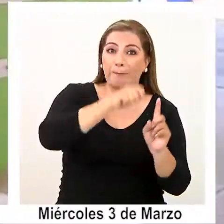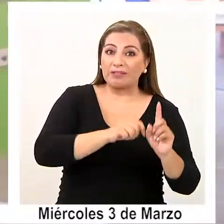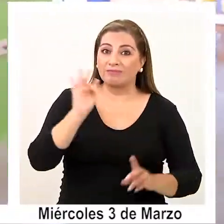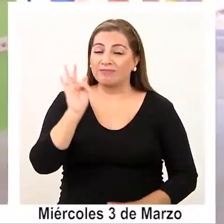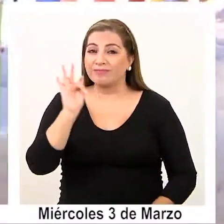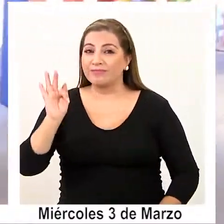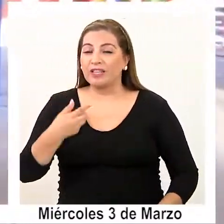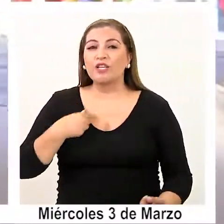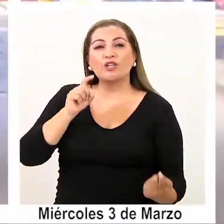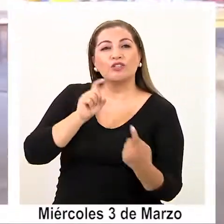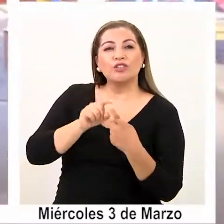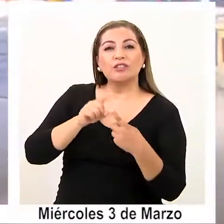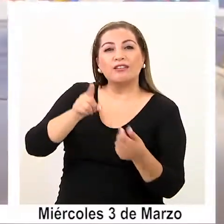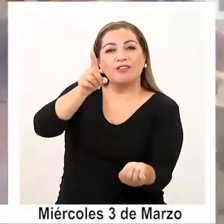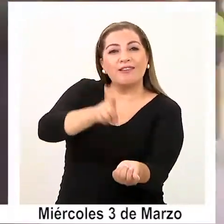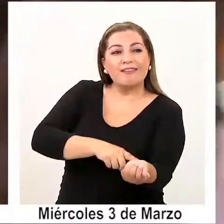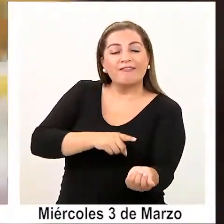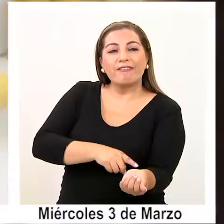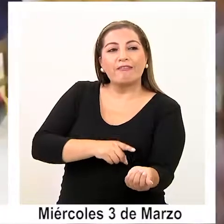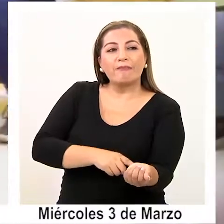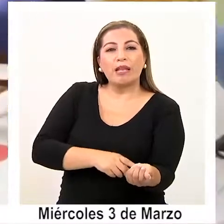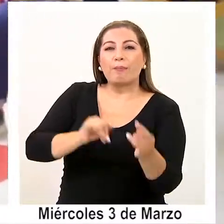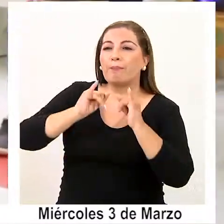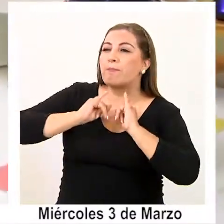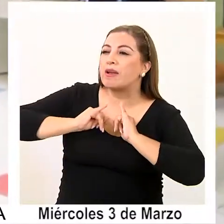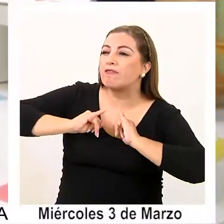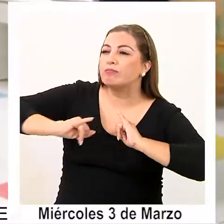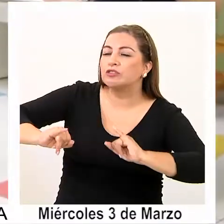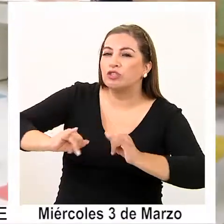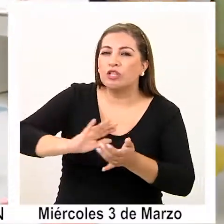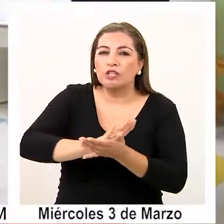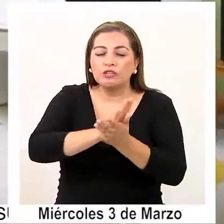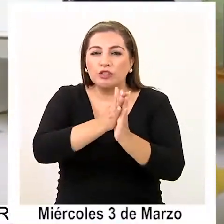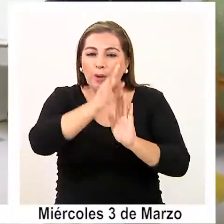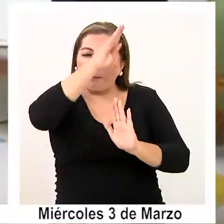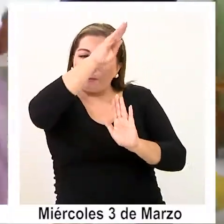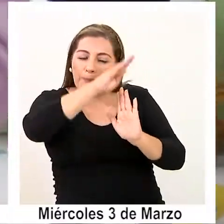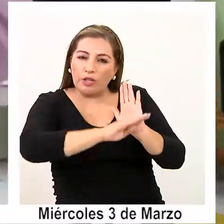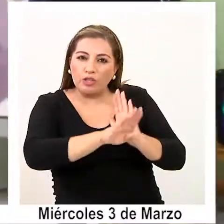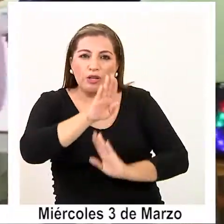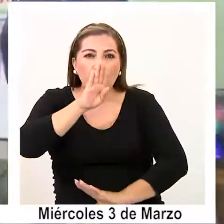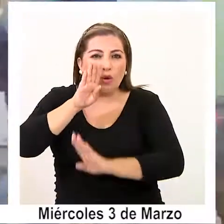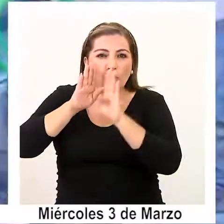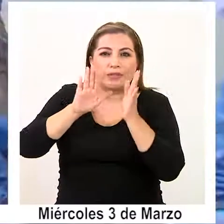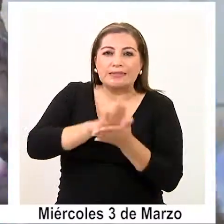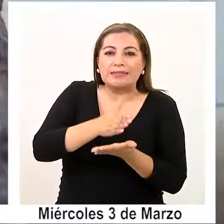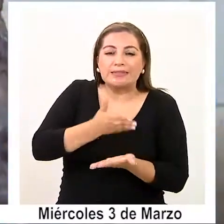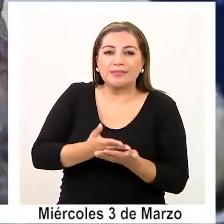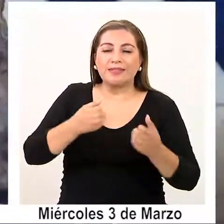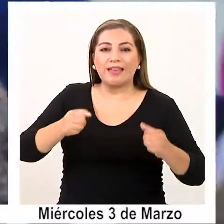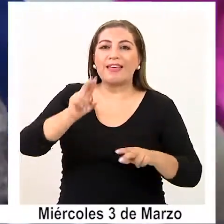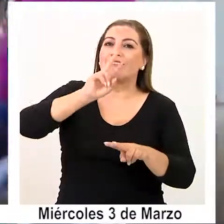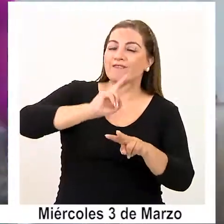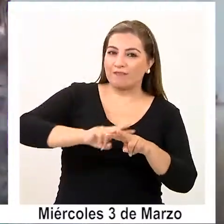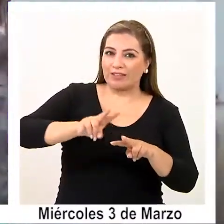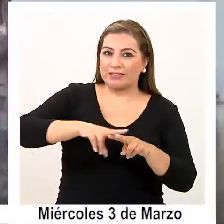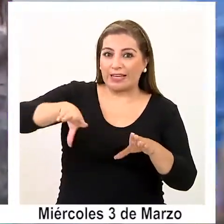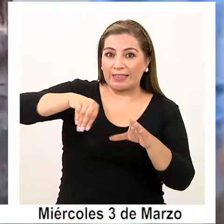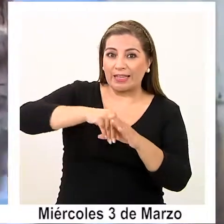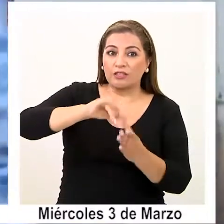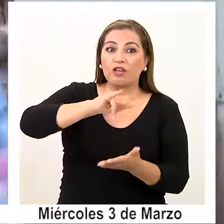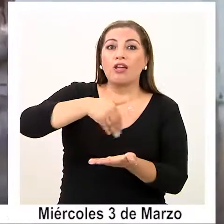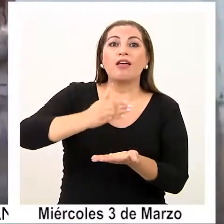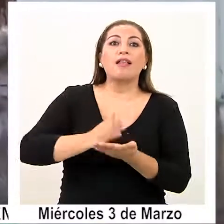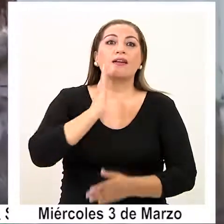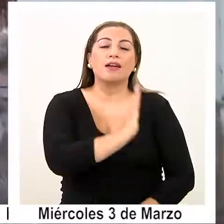tomando contacto con las familias para entregar el detalle de toda la información referente a los protocolos sanitarios que se aplicarán en los jardines